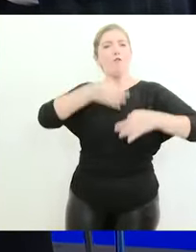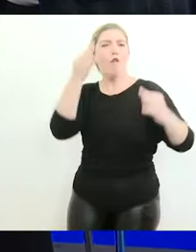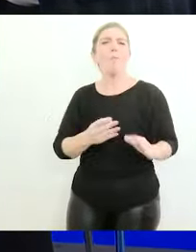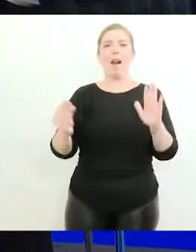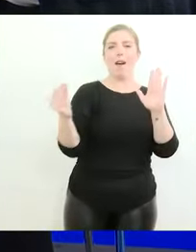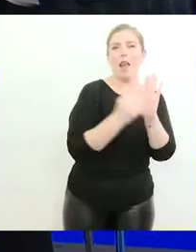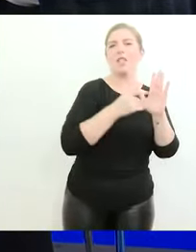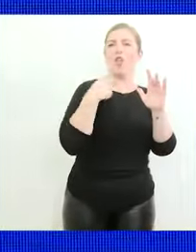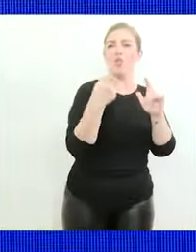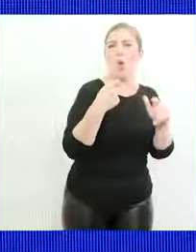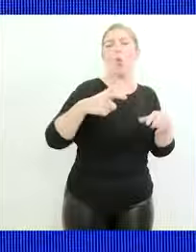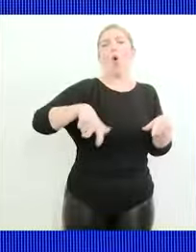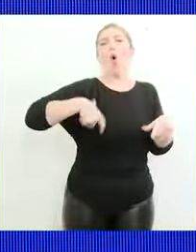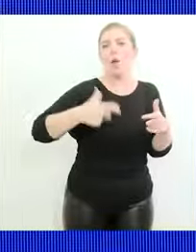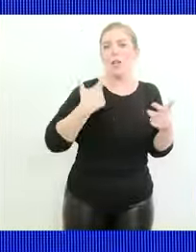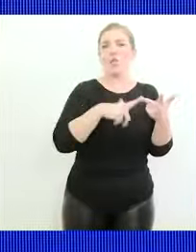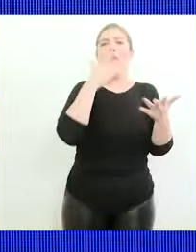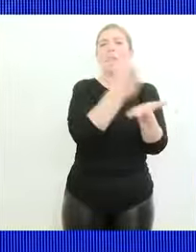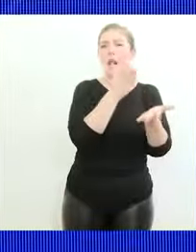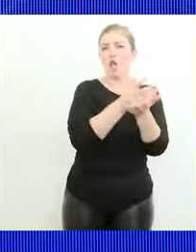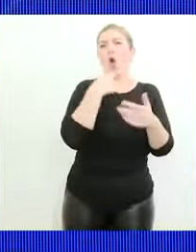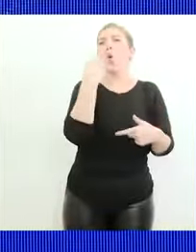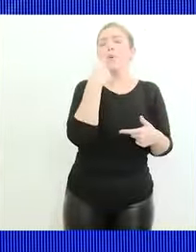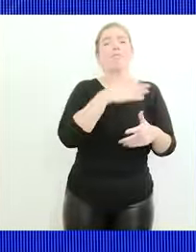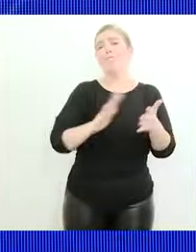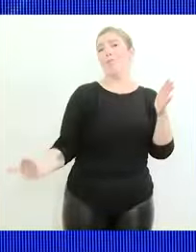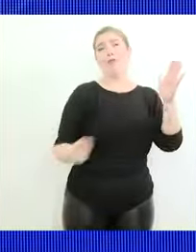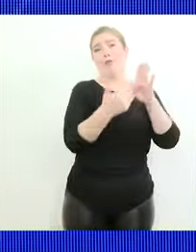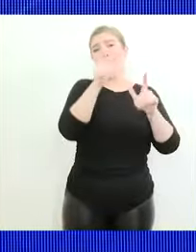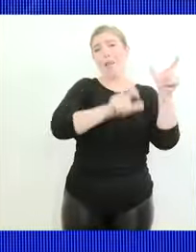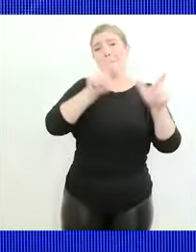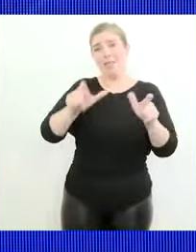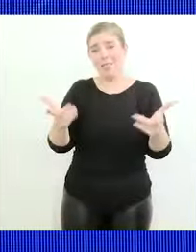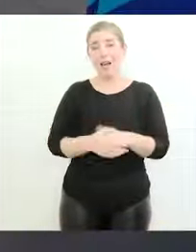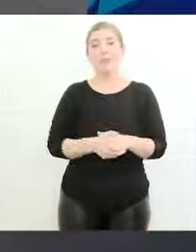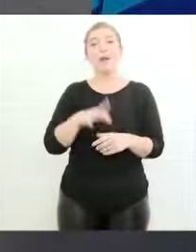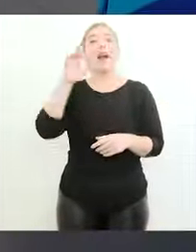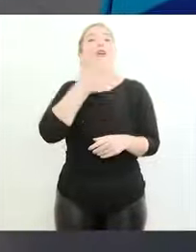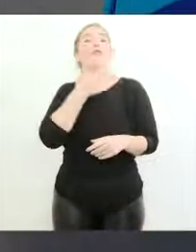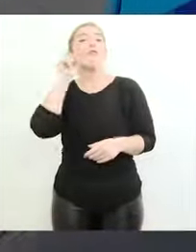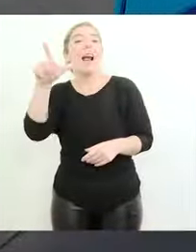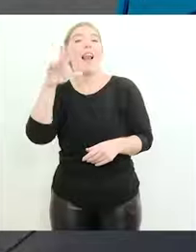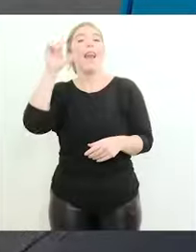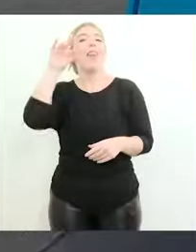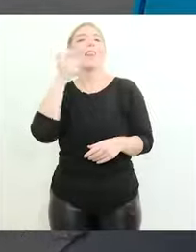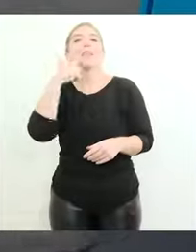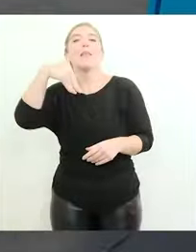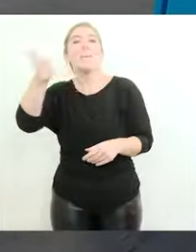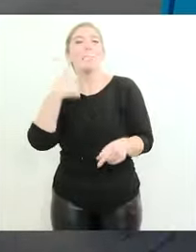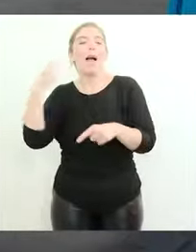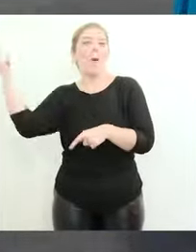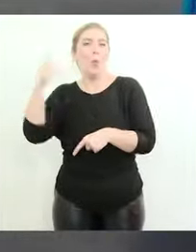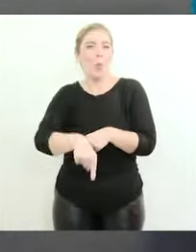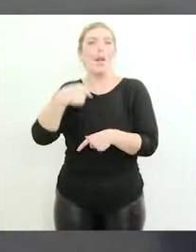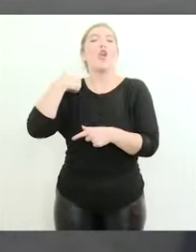seguro con obra social con derecho a la jubilación que son fundamentales Rafael Levesma ha llegado desde Santiago del Estero